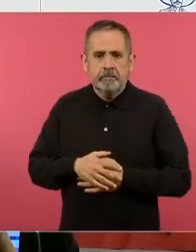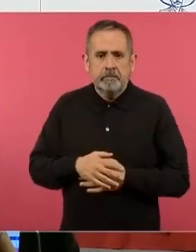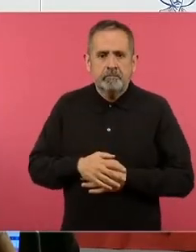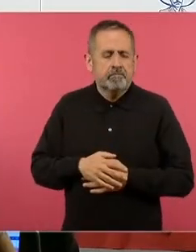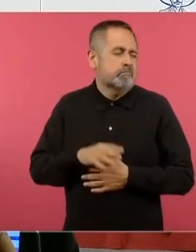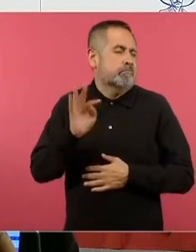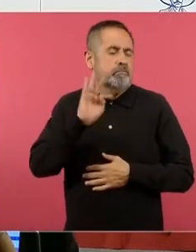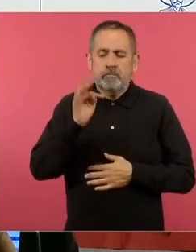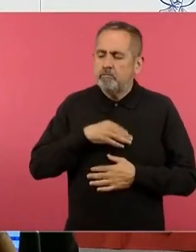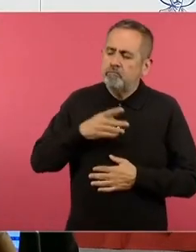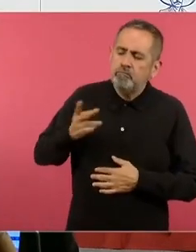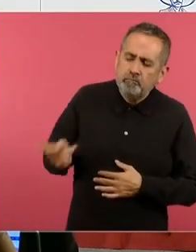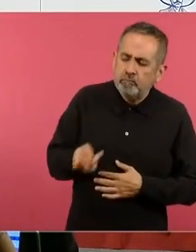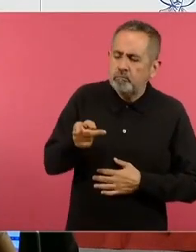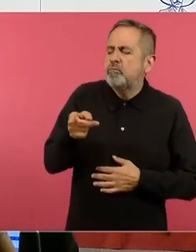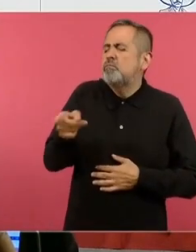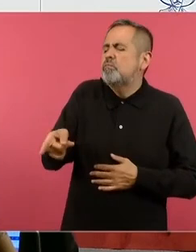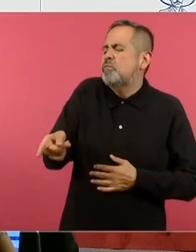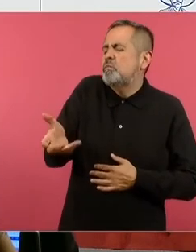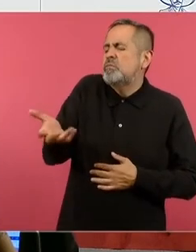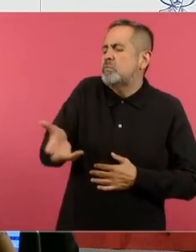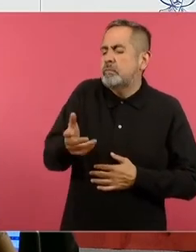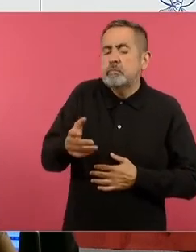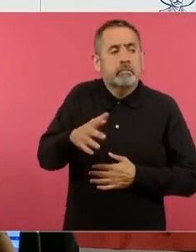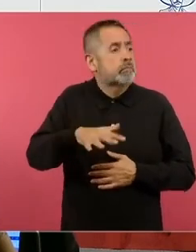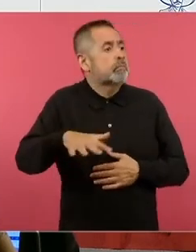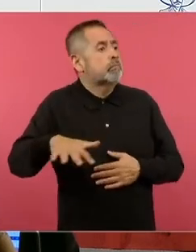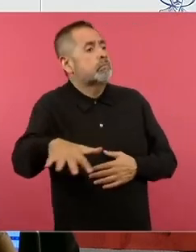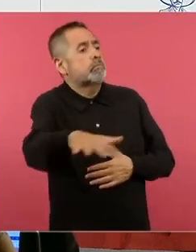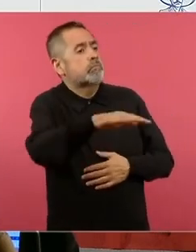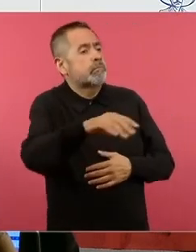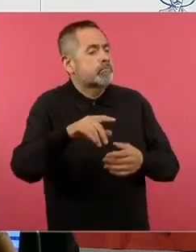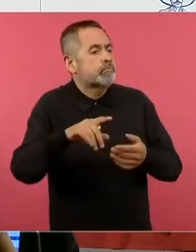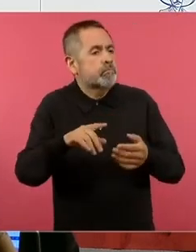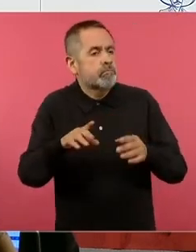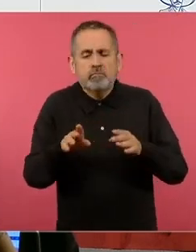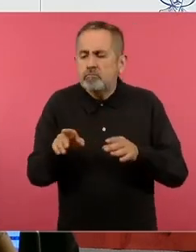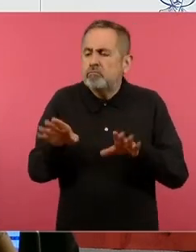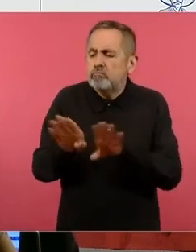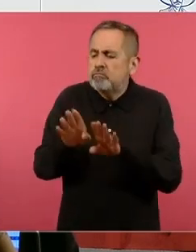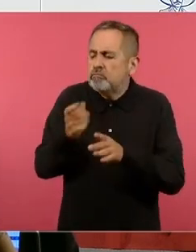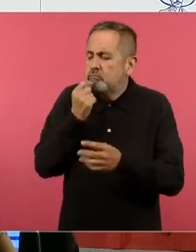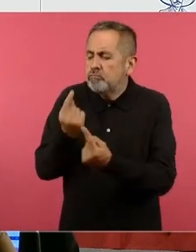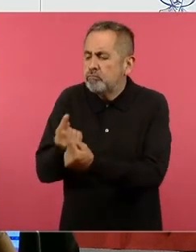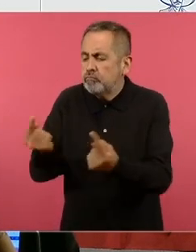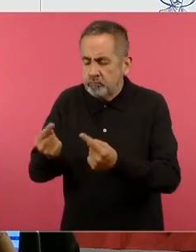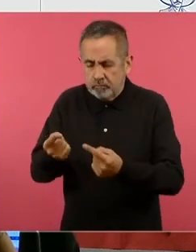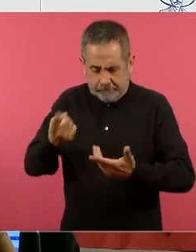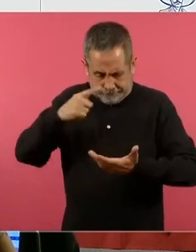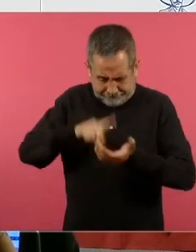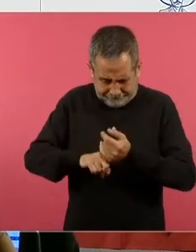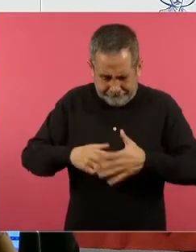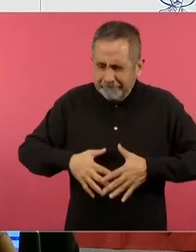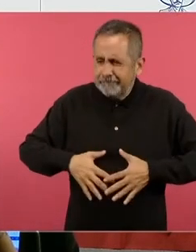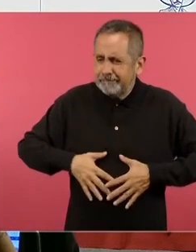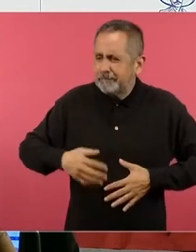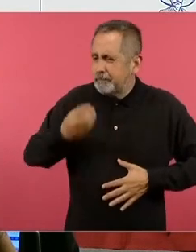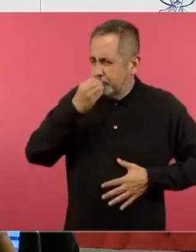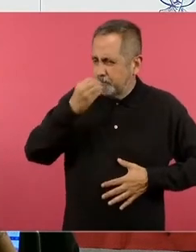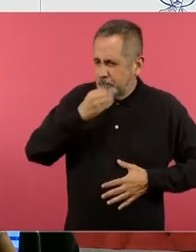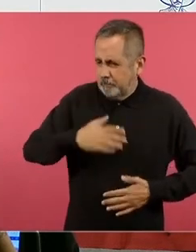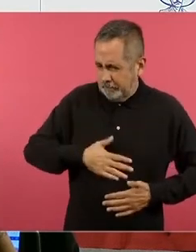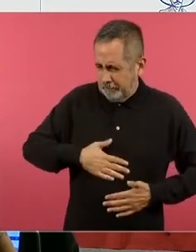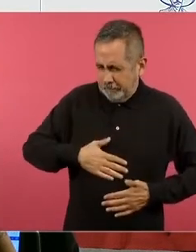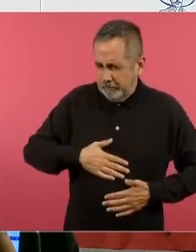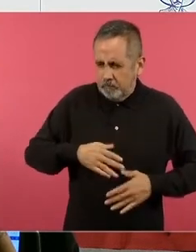¿qué acciones se pueden hacer para cuidar nuestro sistema digestivo? ahorita lo voy a trabajar por eso digo que viene está invertida